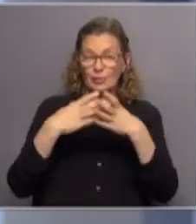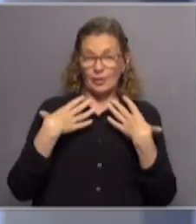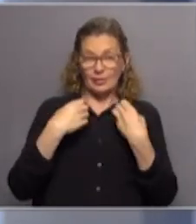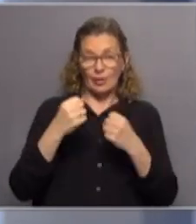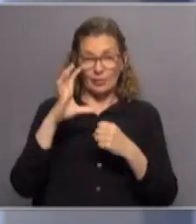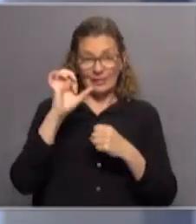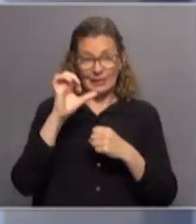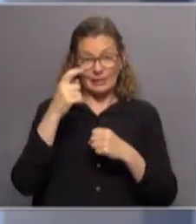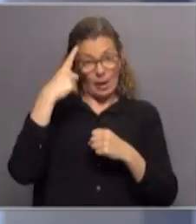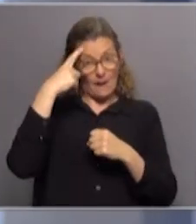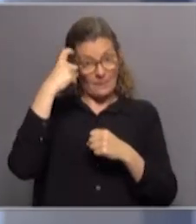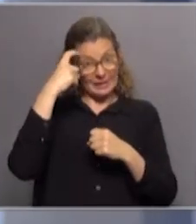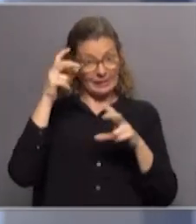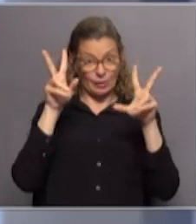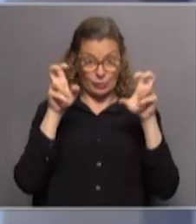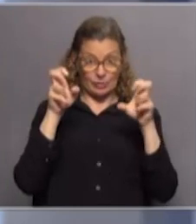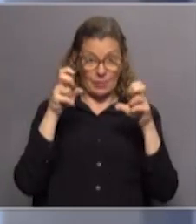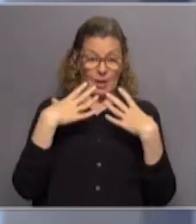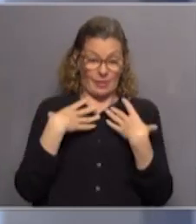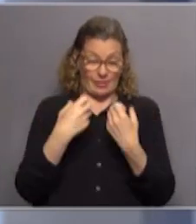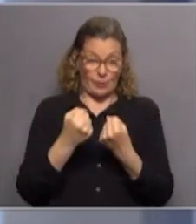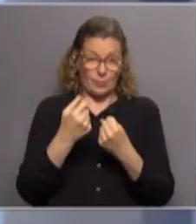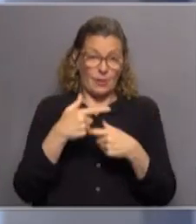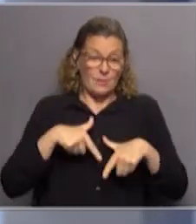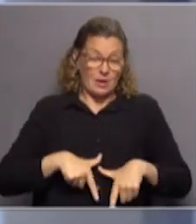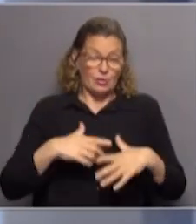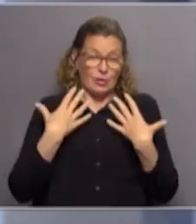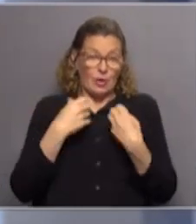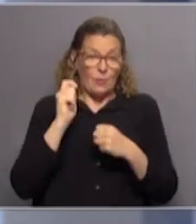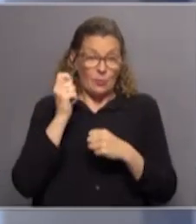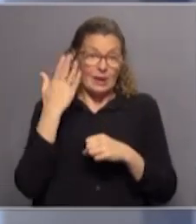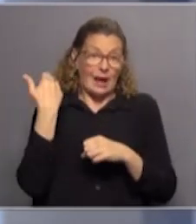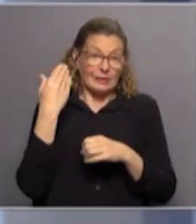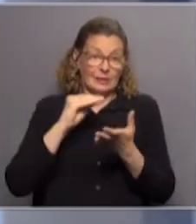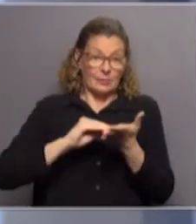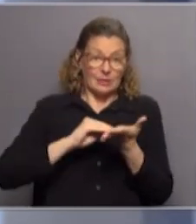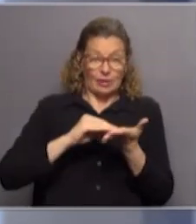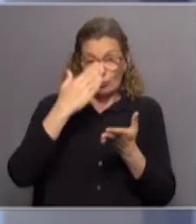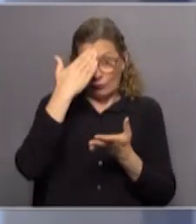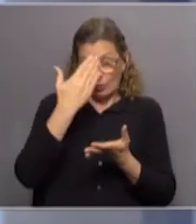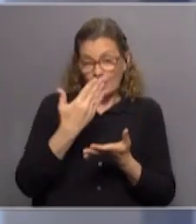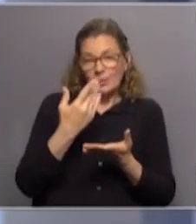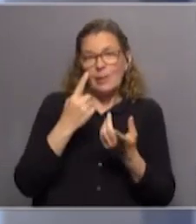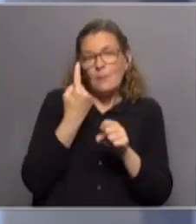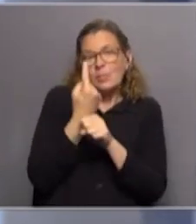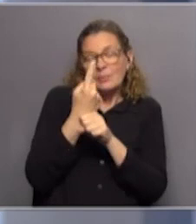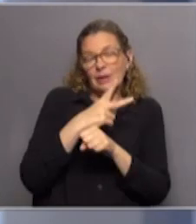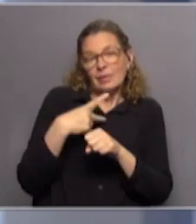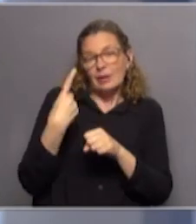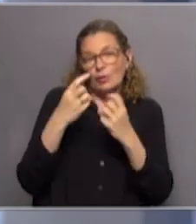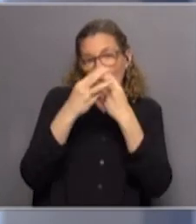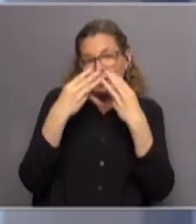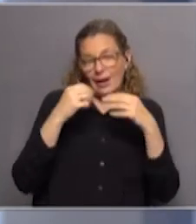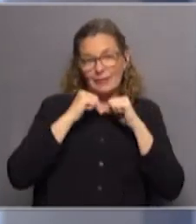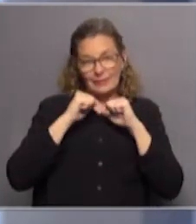Senado, tiene experiencia en los temas vinculados a la salud porque fue ministro de Salud Pública en Administraciones Frente Amplistas y fue el primer director general de